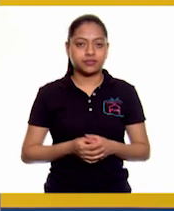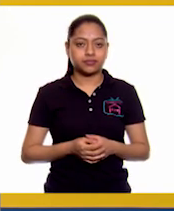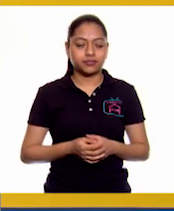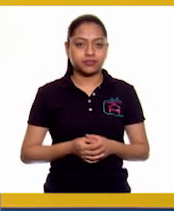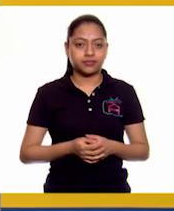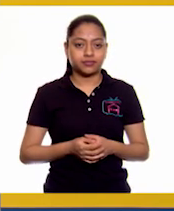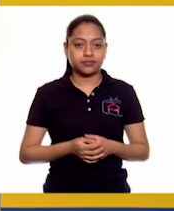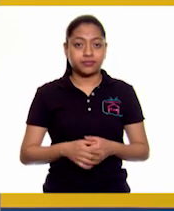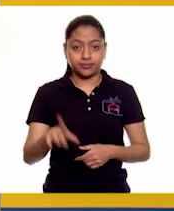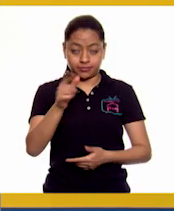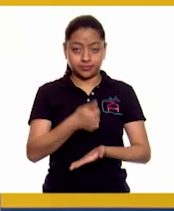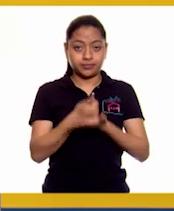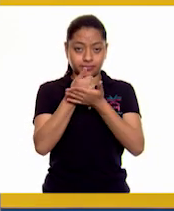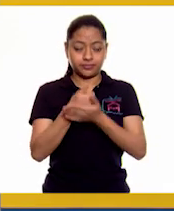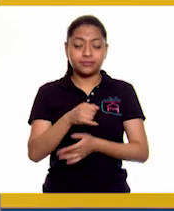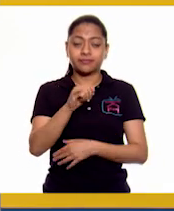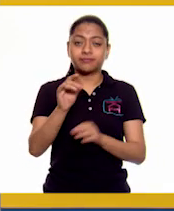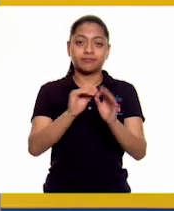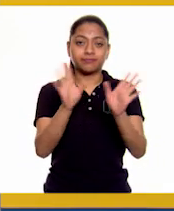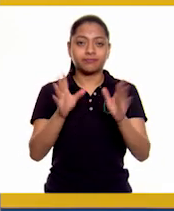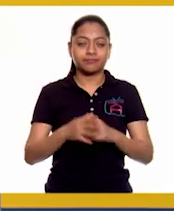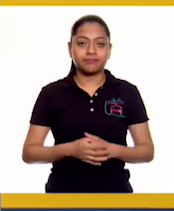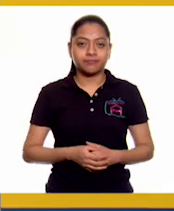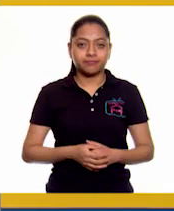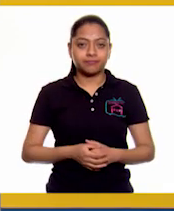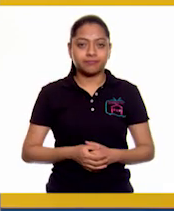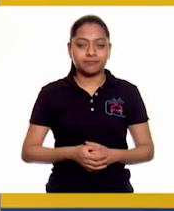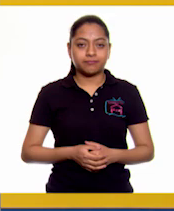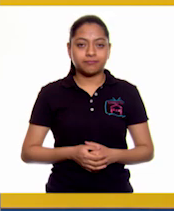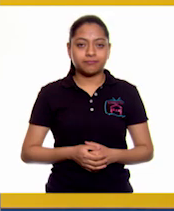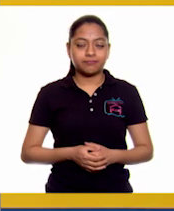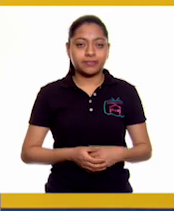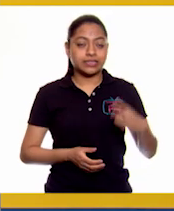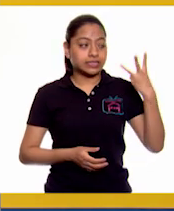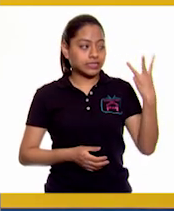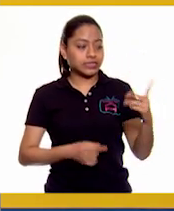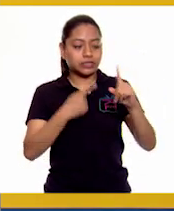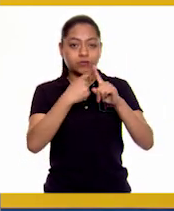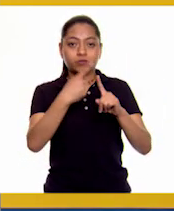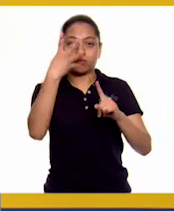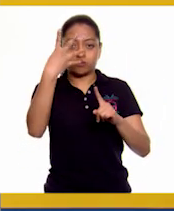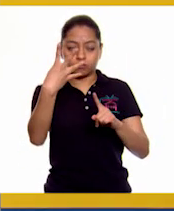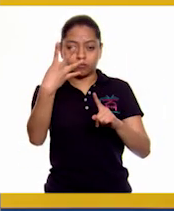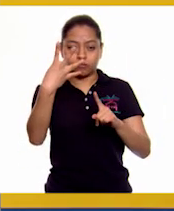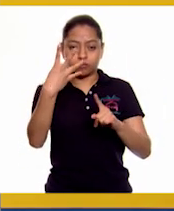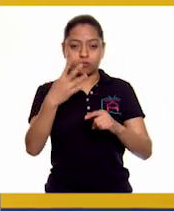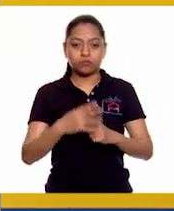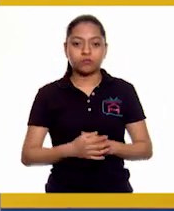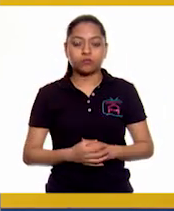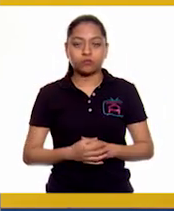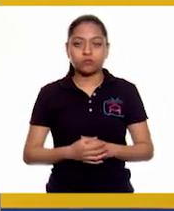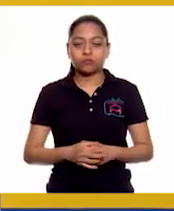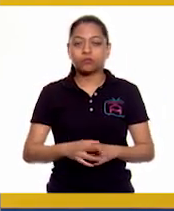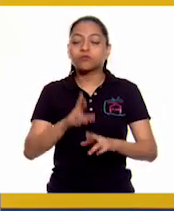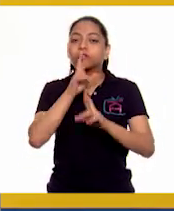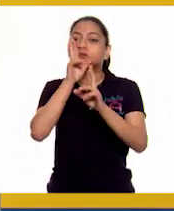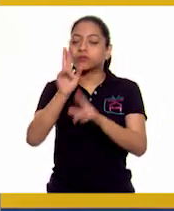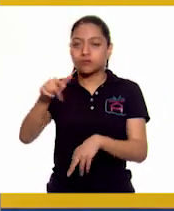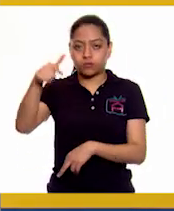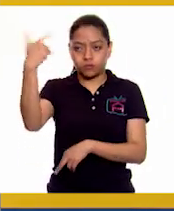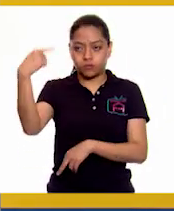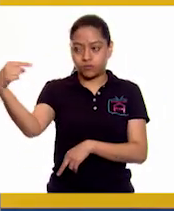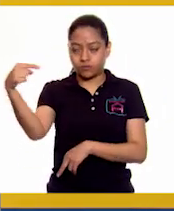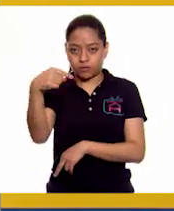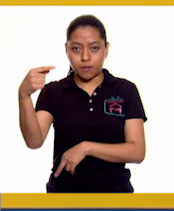¿Me ayudas, Jenny? Claro que sí. Entonces, serían tres por cuatro. Así es, tres por cuatro. Son doce.